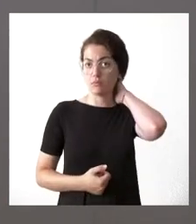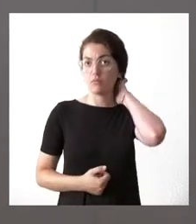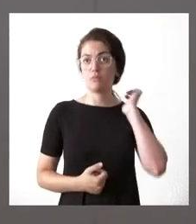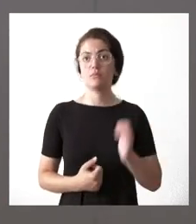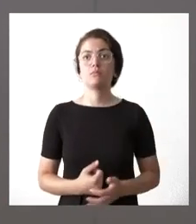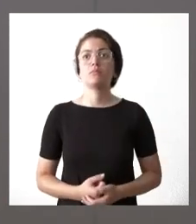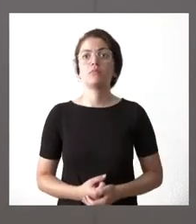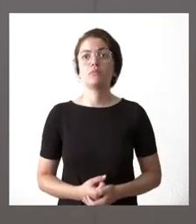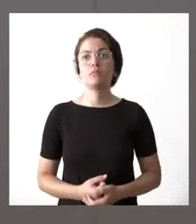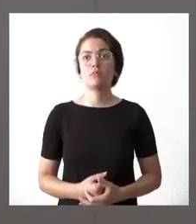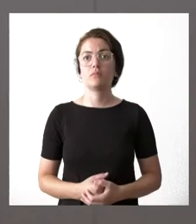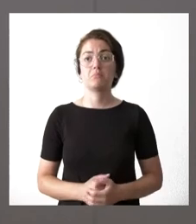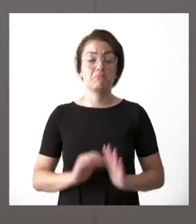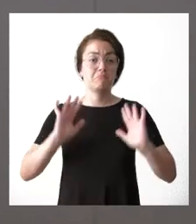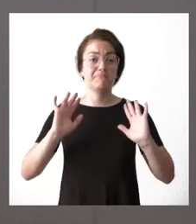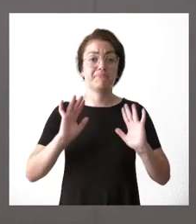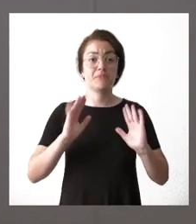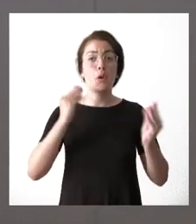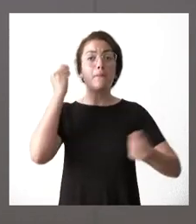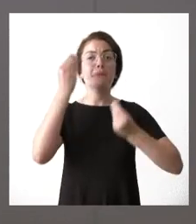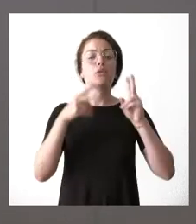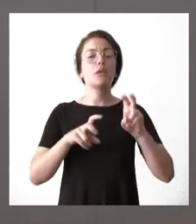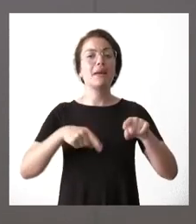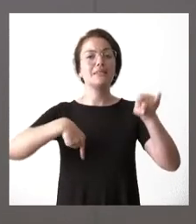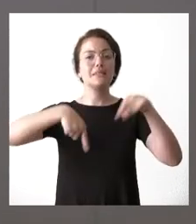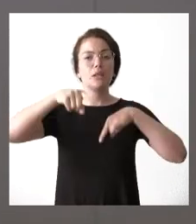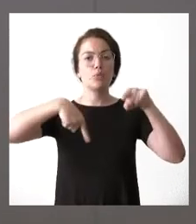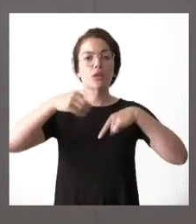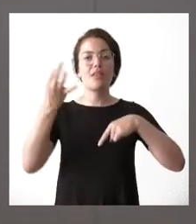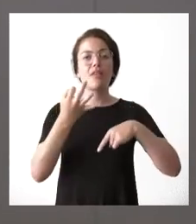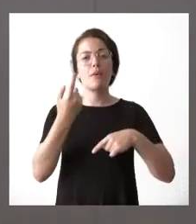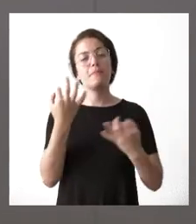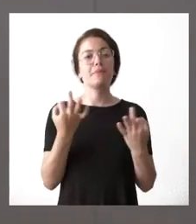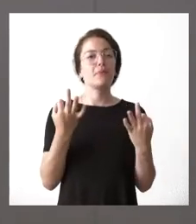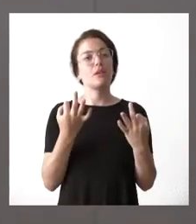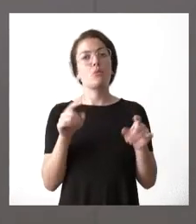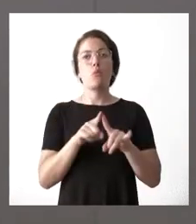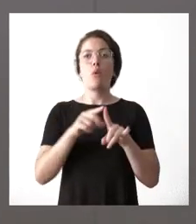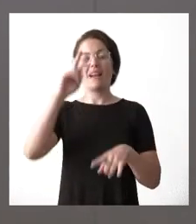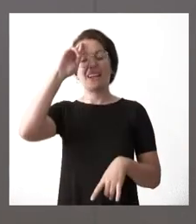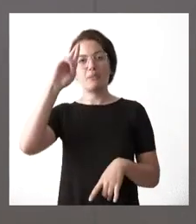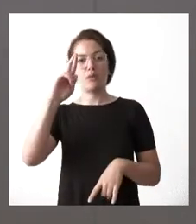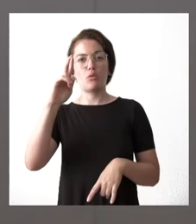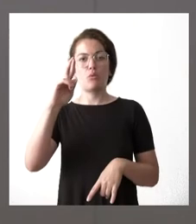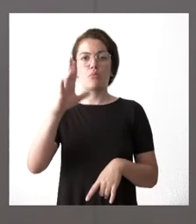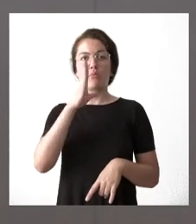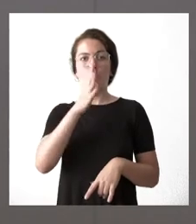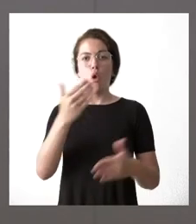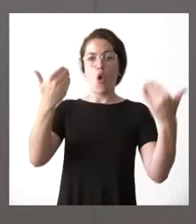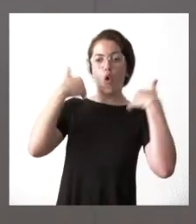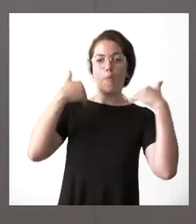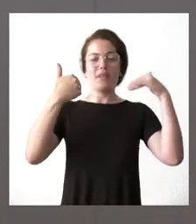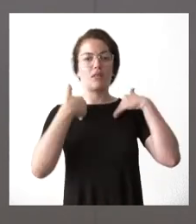Bueno yo creo que en el tema este del transporte hay que ser también respetuoso con las competencias que tiene cada administración pública